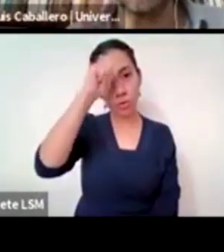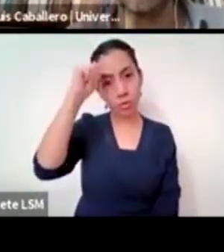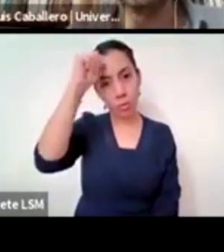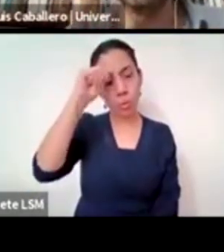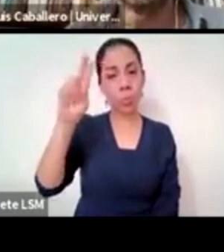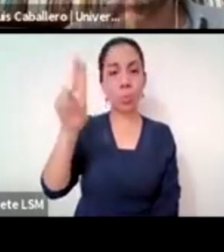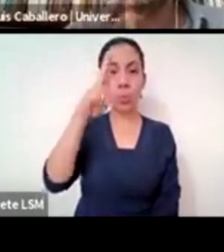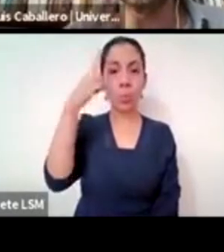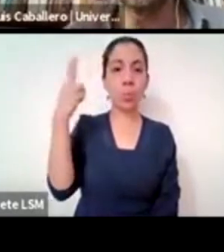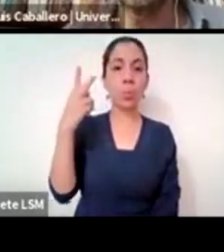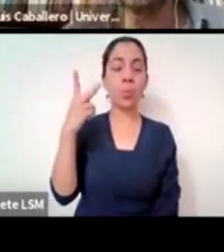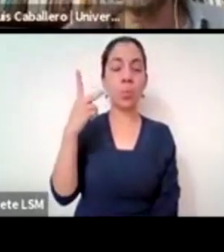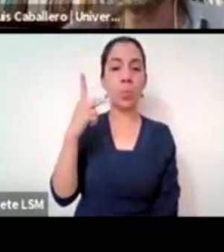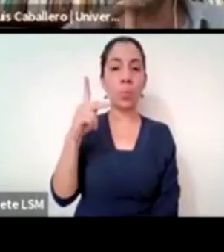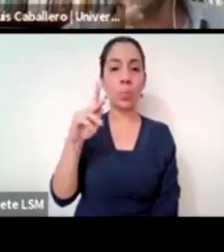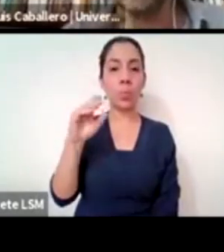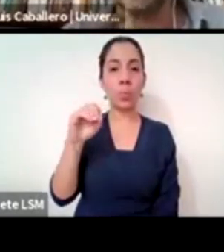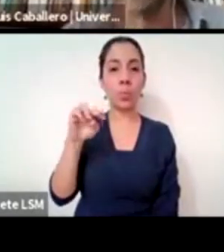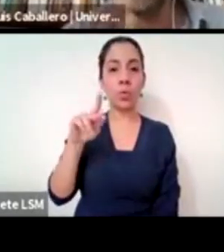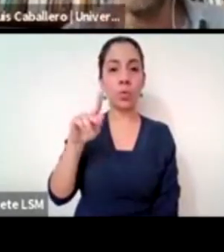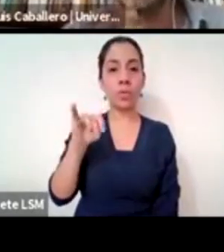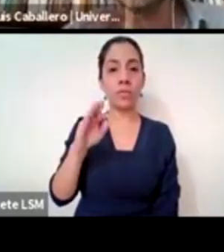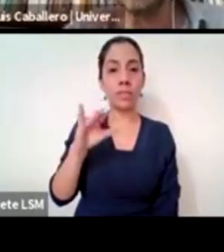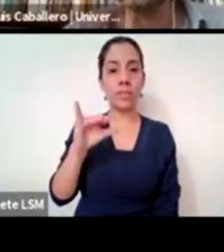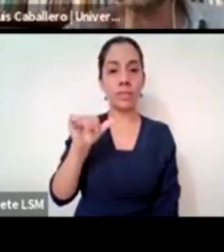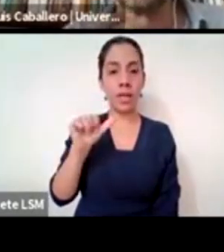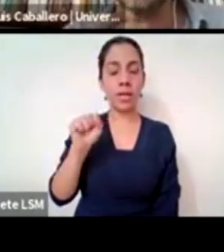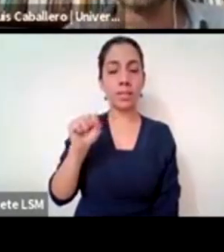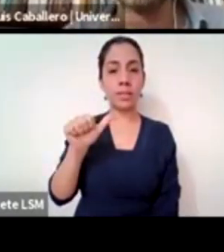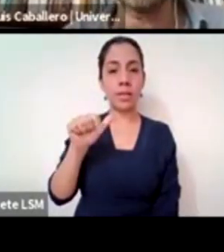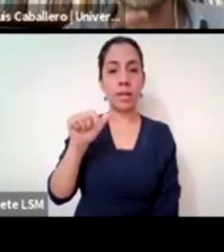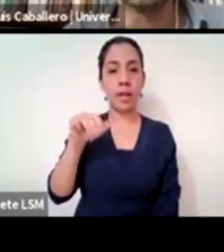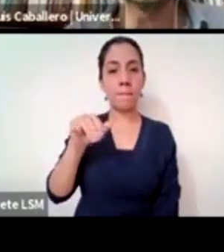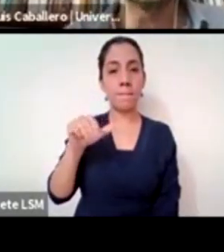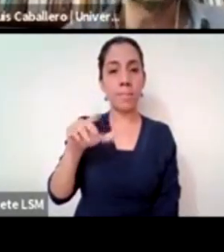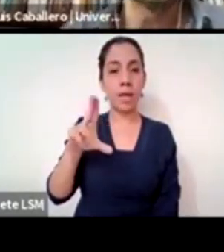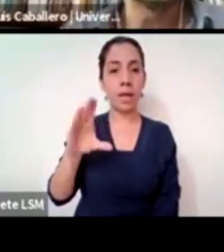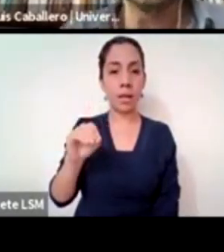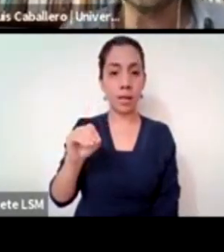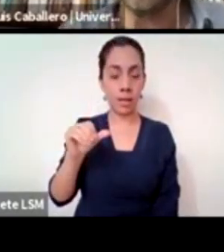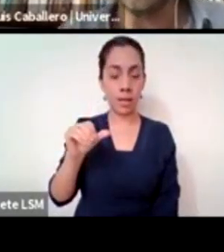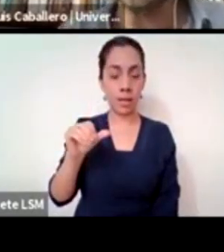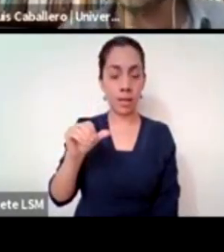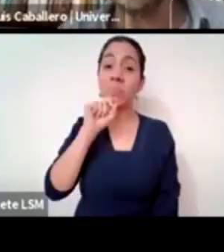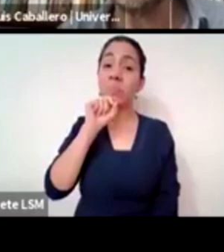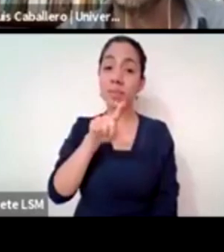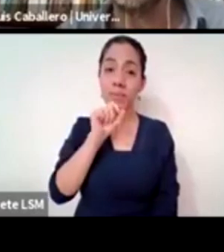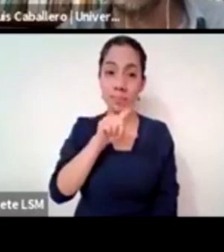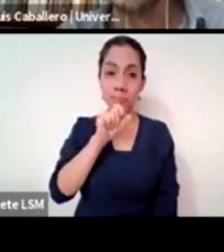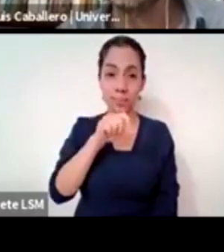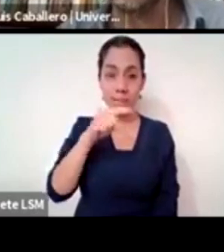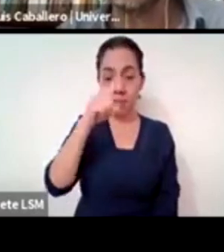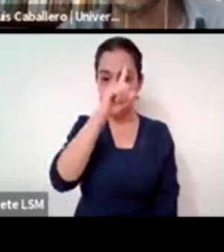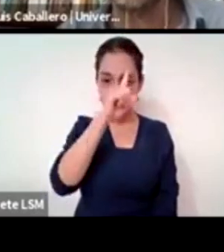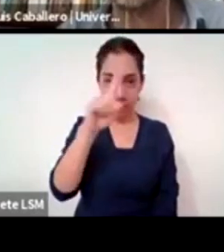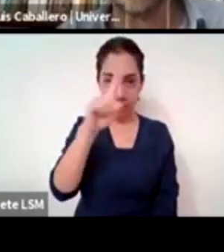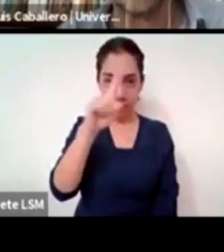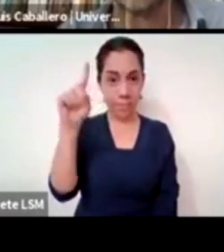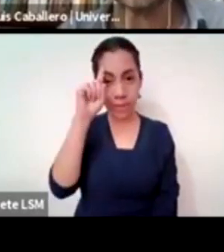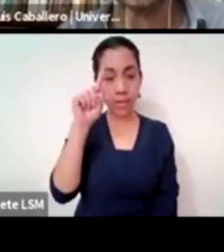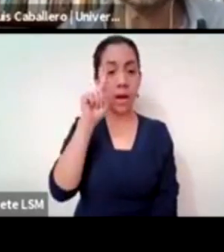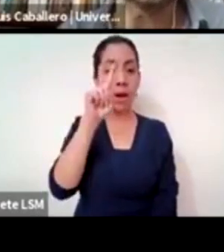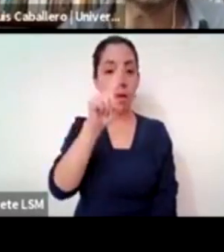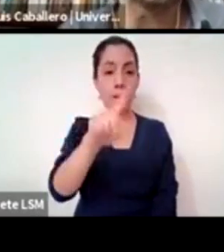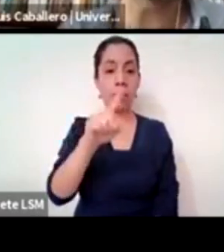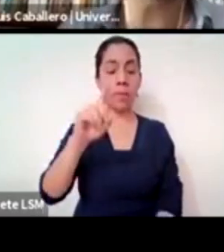Pontificia de Salamanca y doctor en filosofía por la Universidad Autónoma de Madrid dirige la cátedra de teología y ciencias de